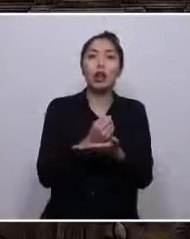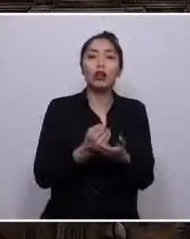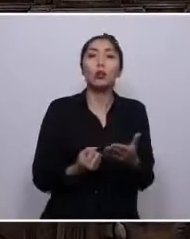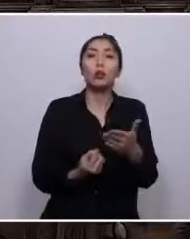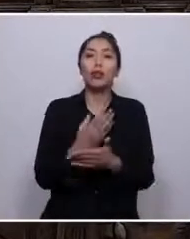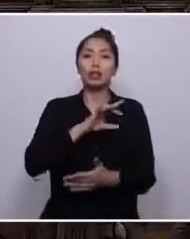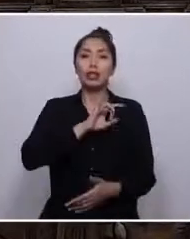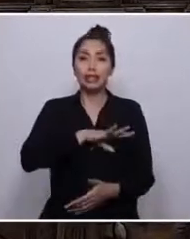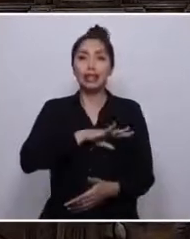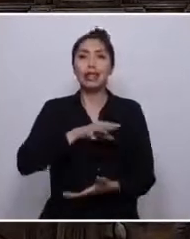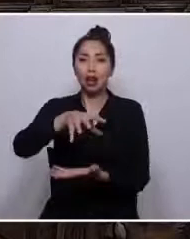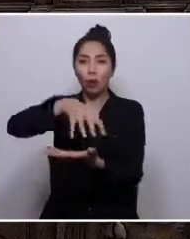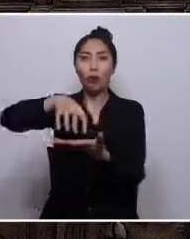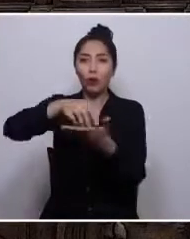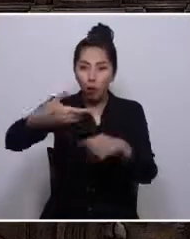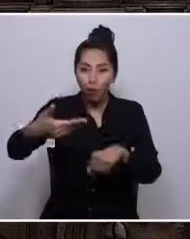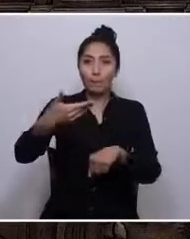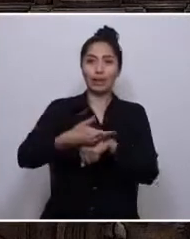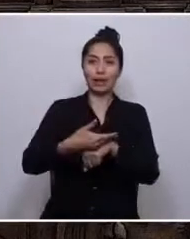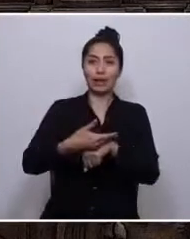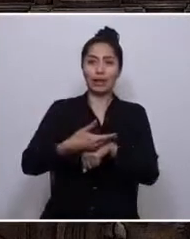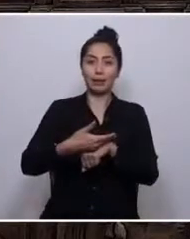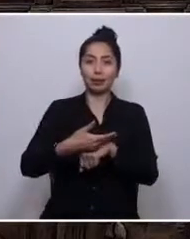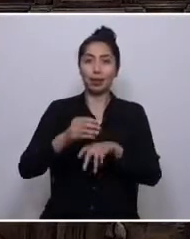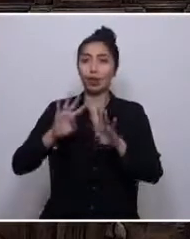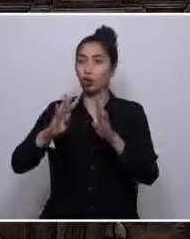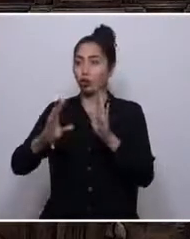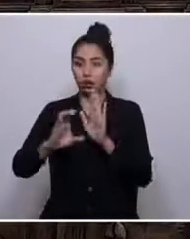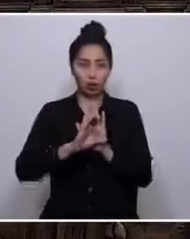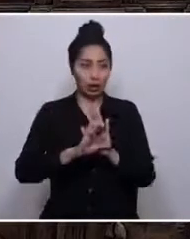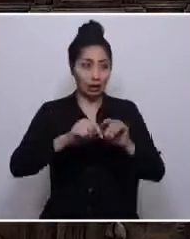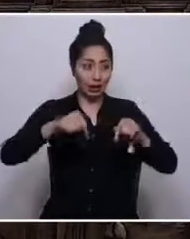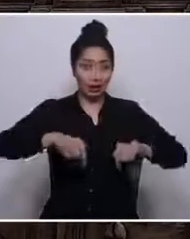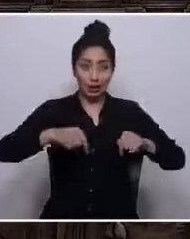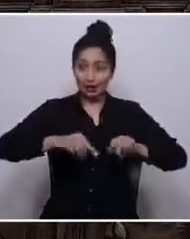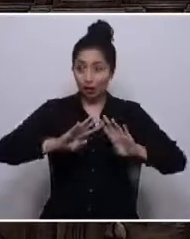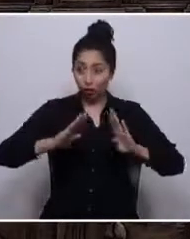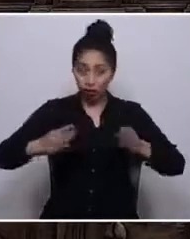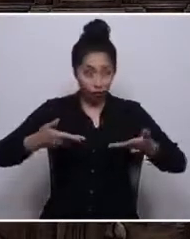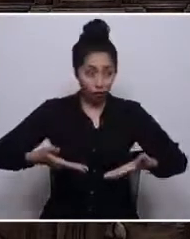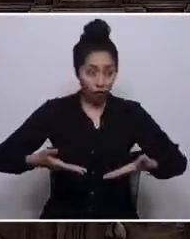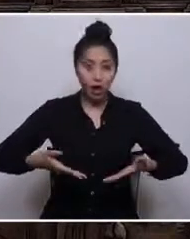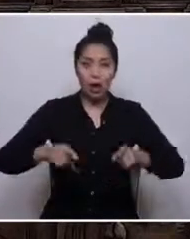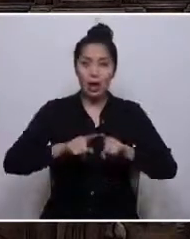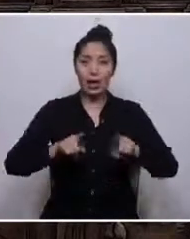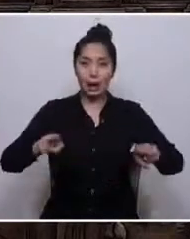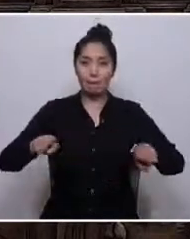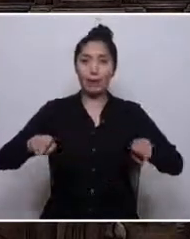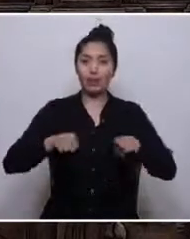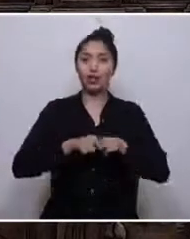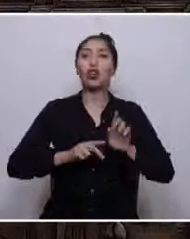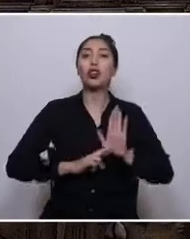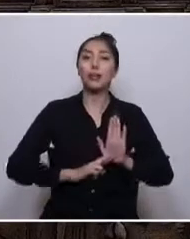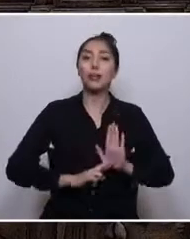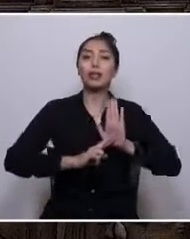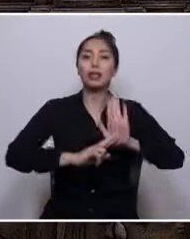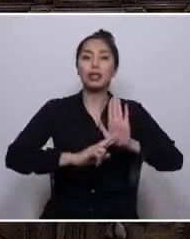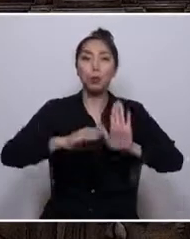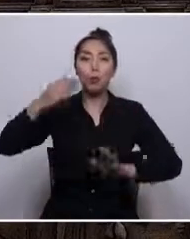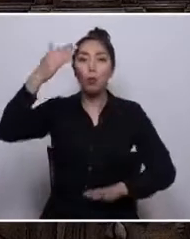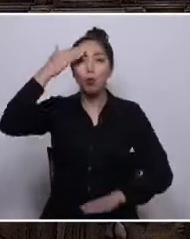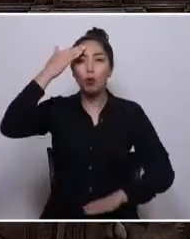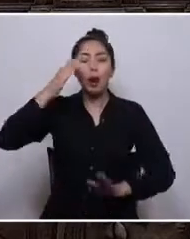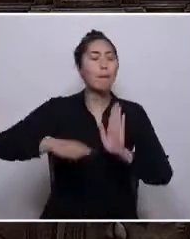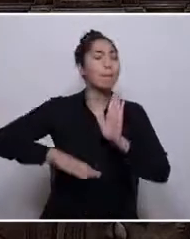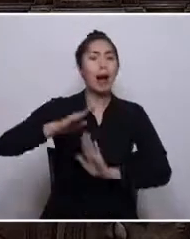los pueblos. Constituyentes, esta convención es el espacio de representación popular más importante de nuestra historia